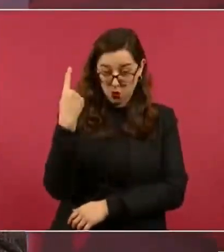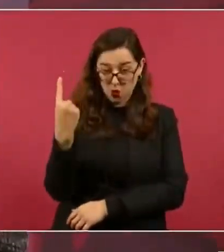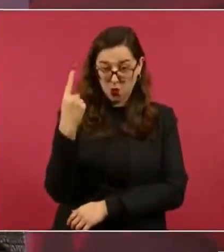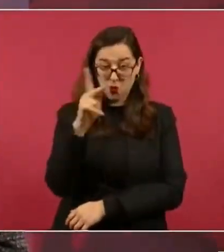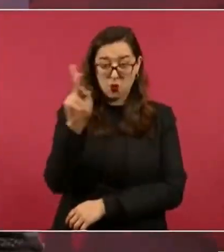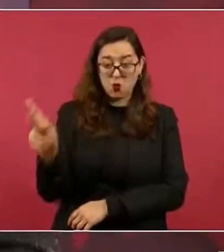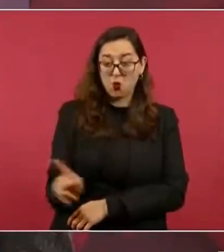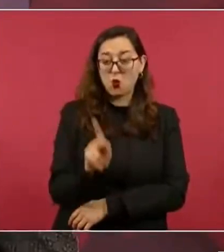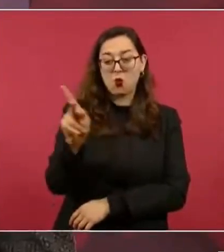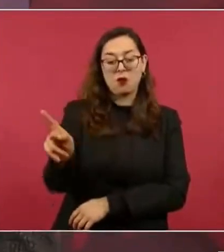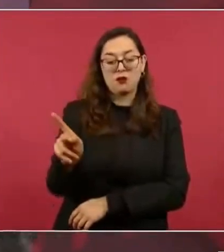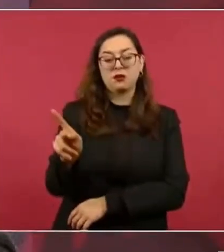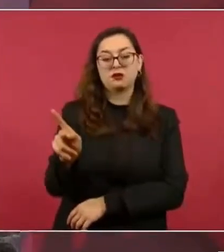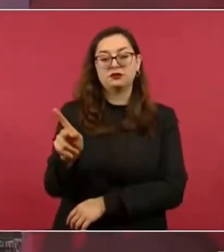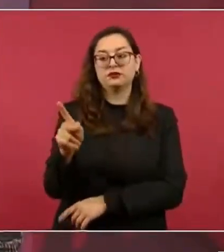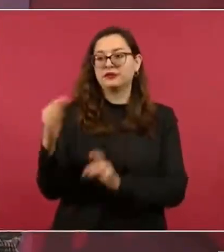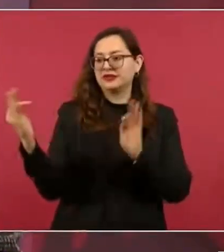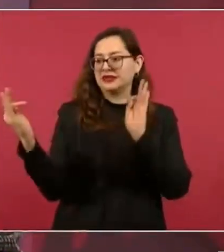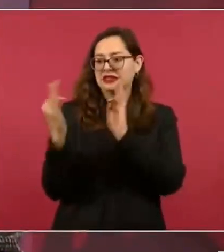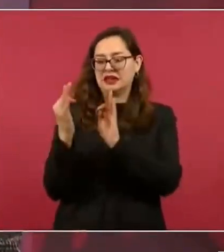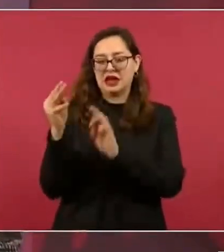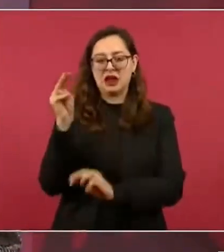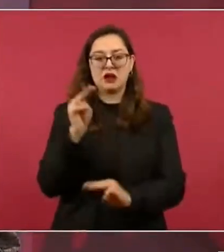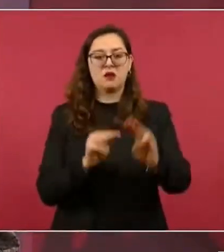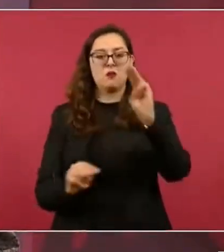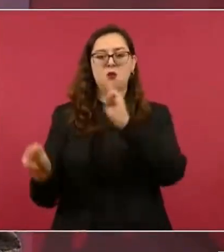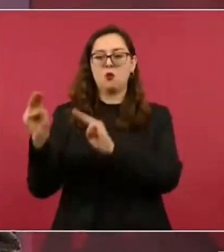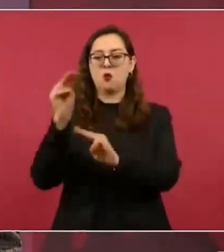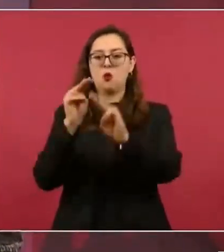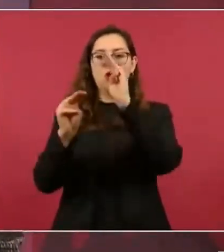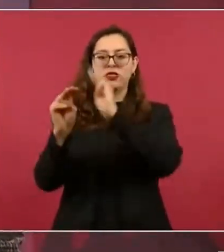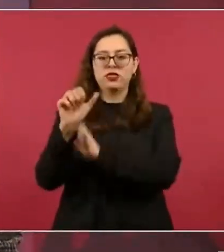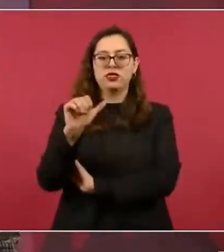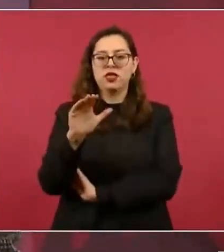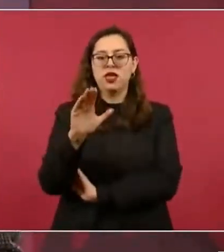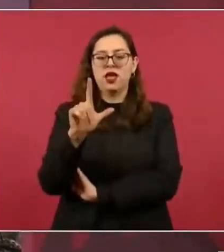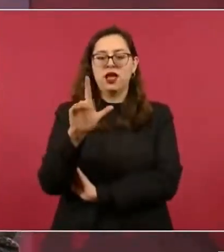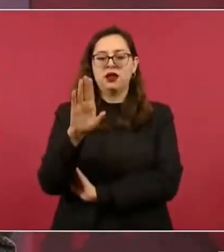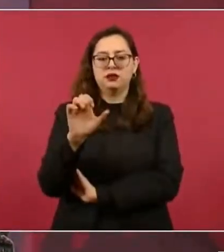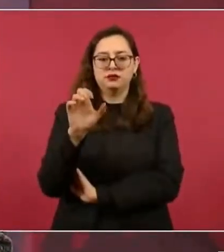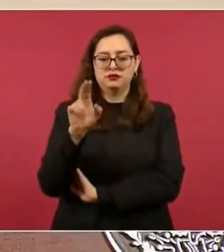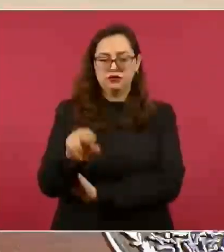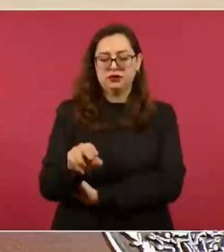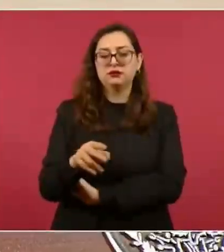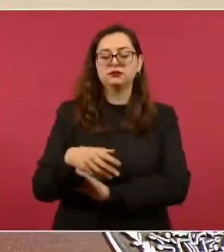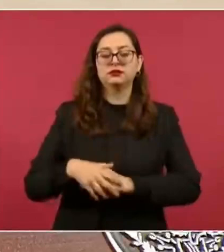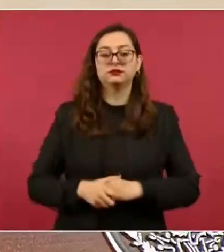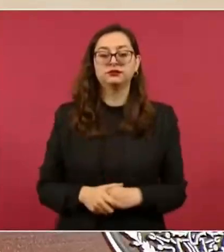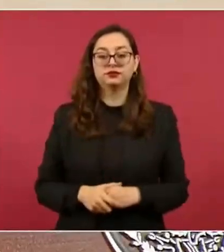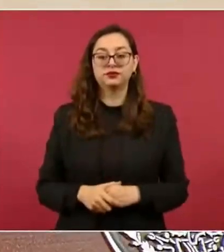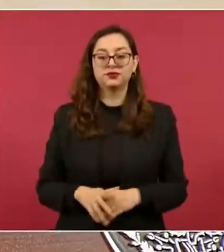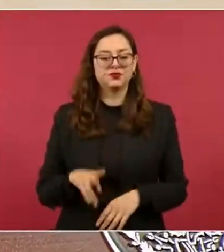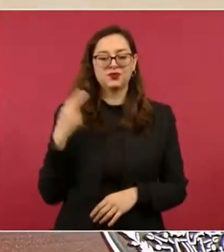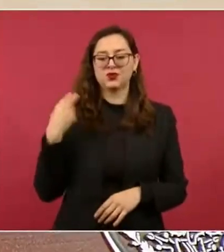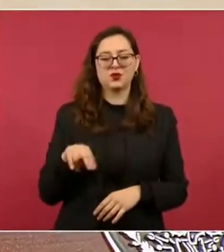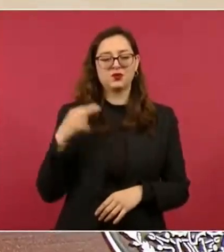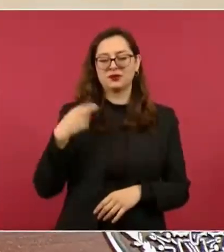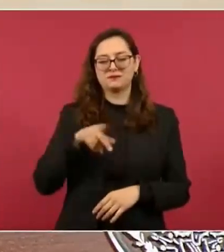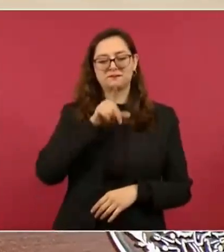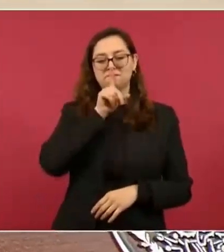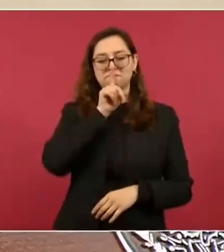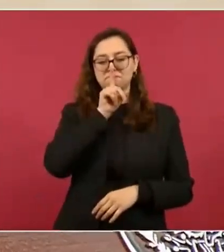incluso muy cerca de Montalbán, en línea recta, no quiero mencionar su nombre,